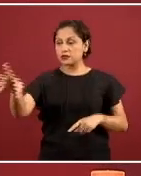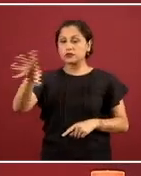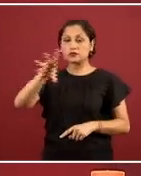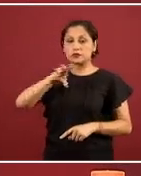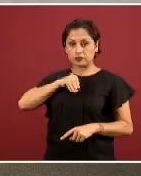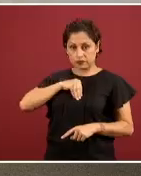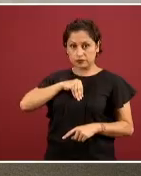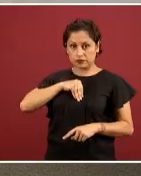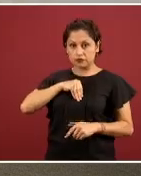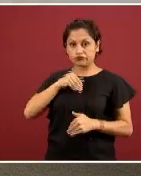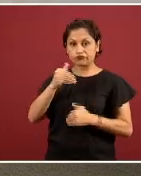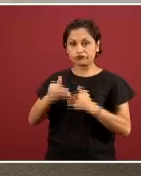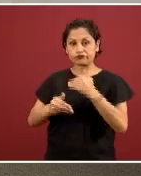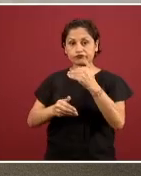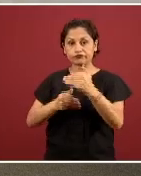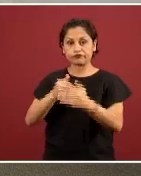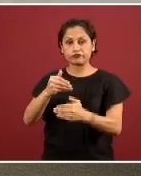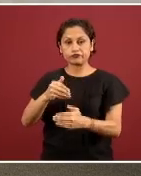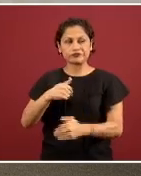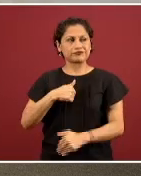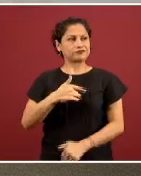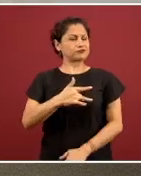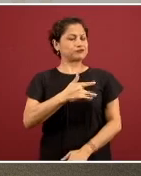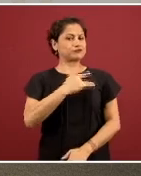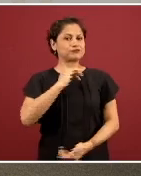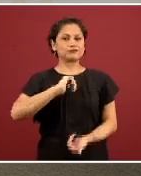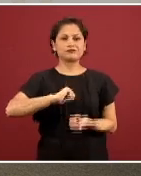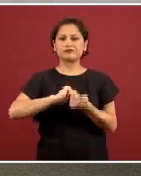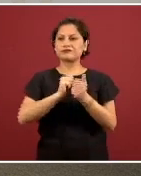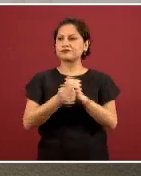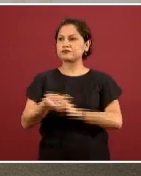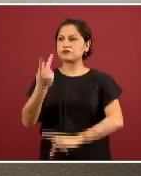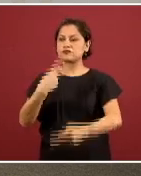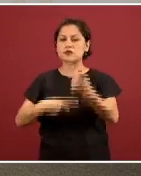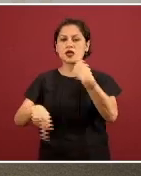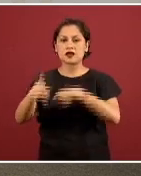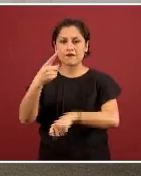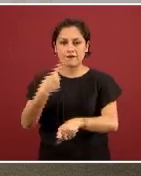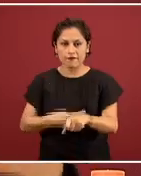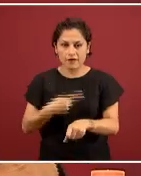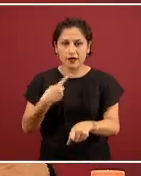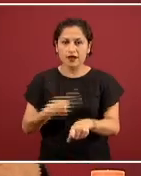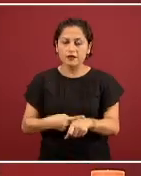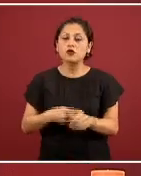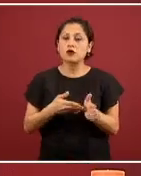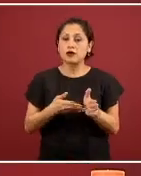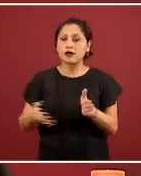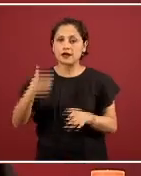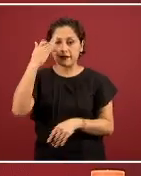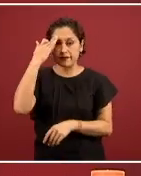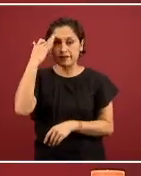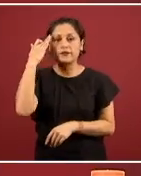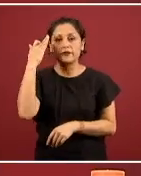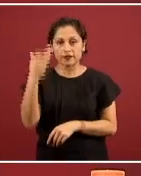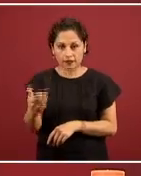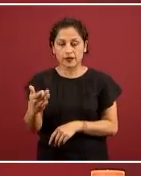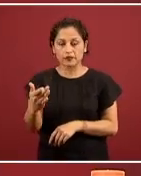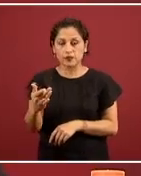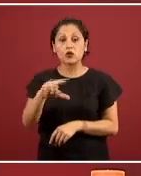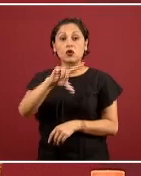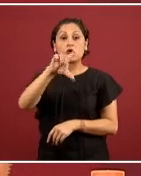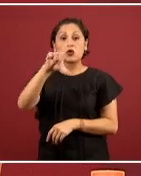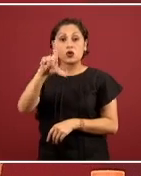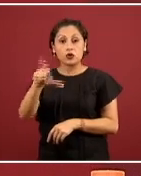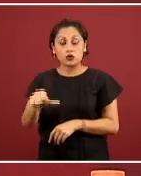síntomas. Después que aparecen los síntomas, es el periodo de enfermedad, y hay un periodo de contagiosidad, o de